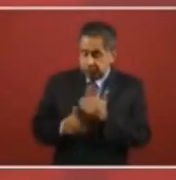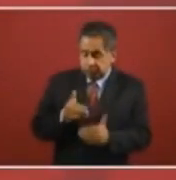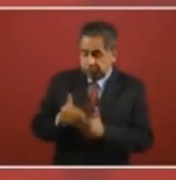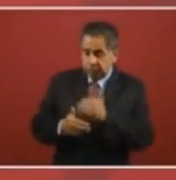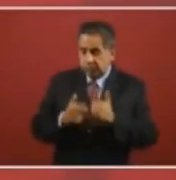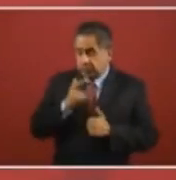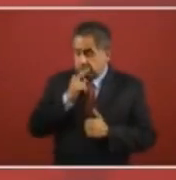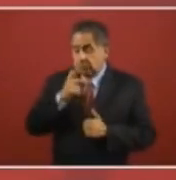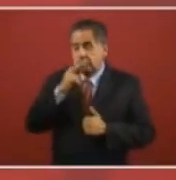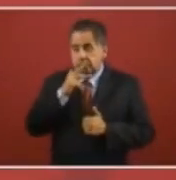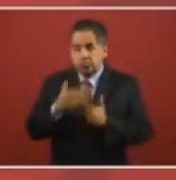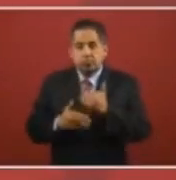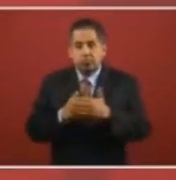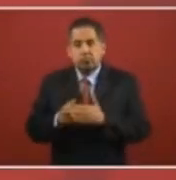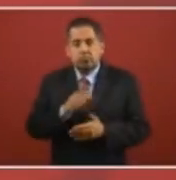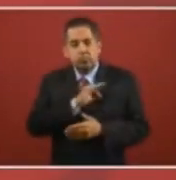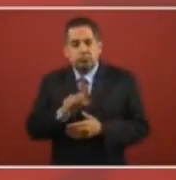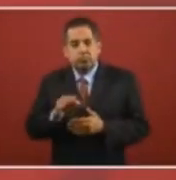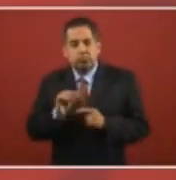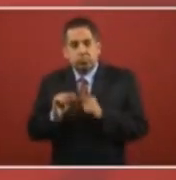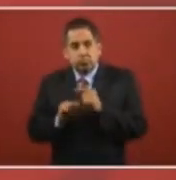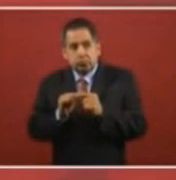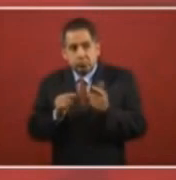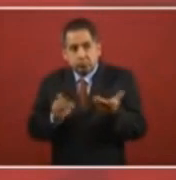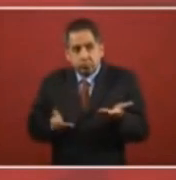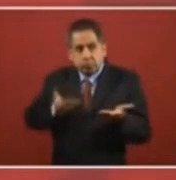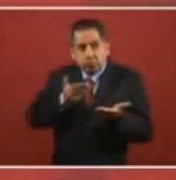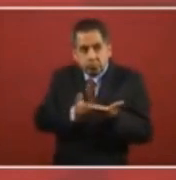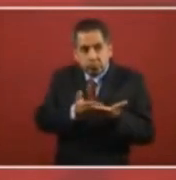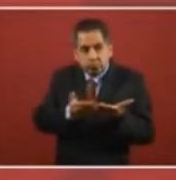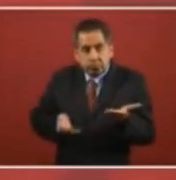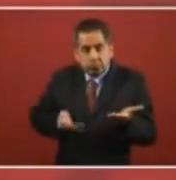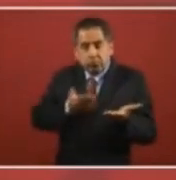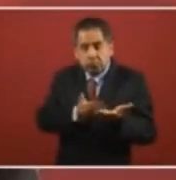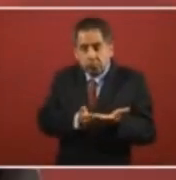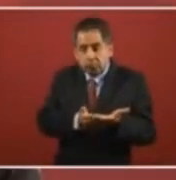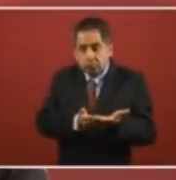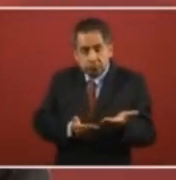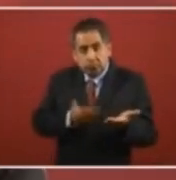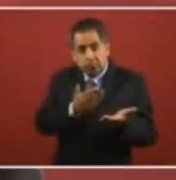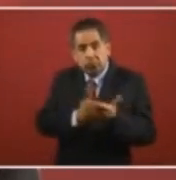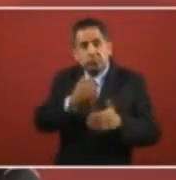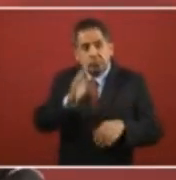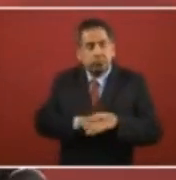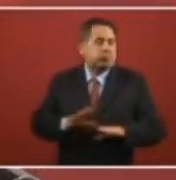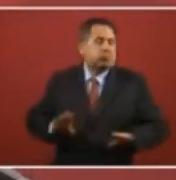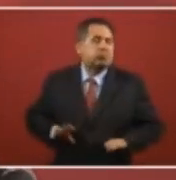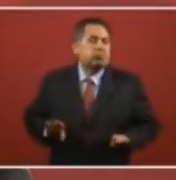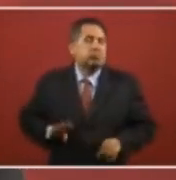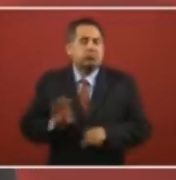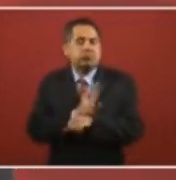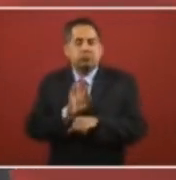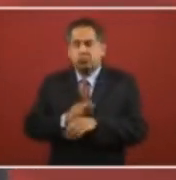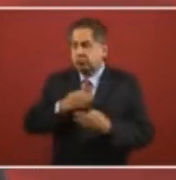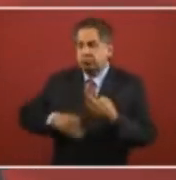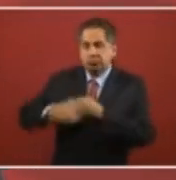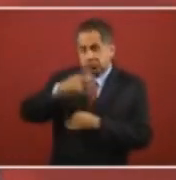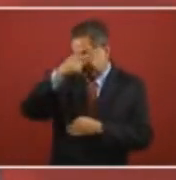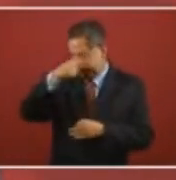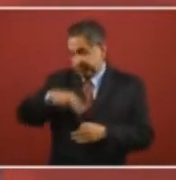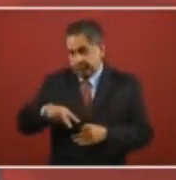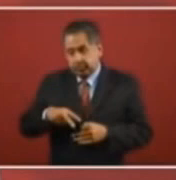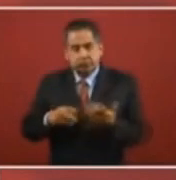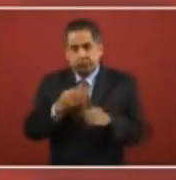vez vamos a poder poner sobre la mesa diferentes beneficios para la comunidad mexicana. Pensamos que